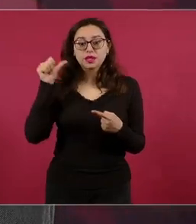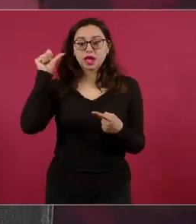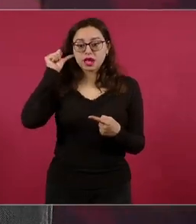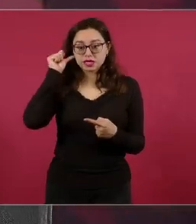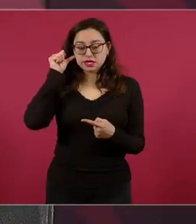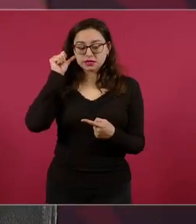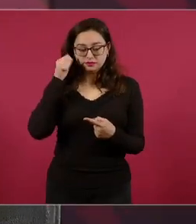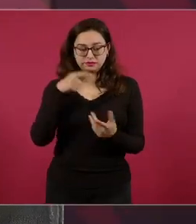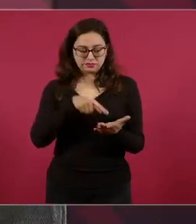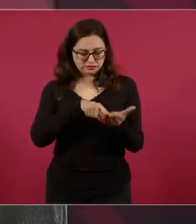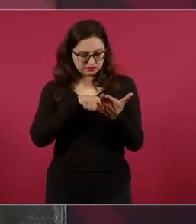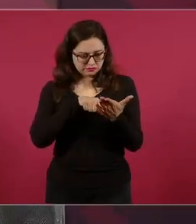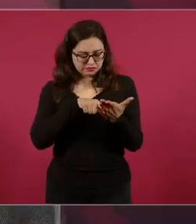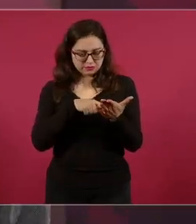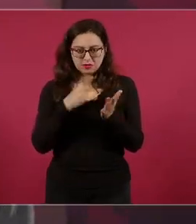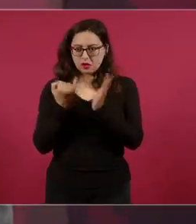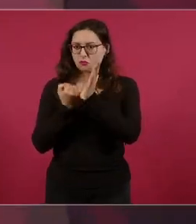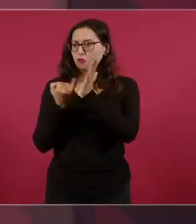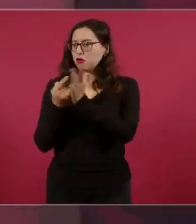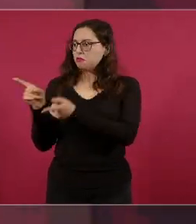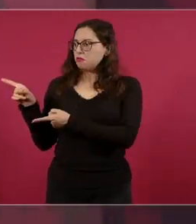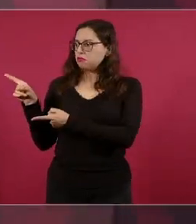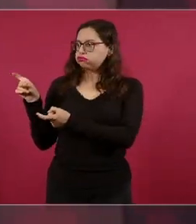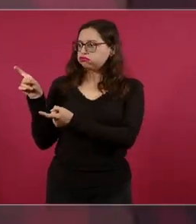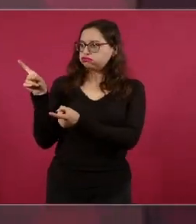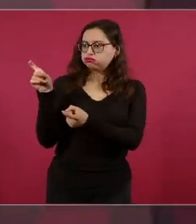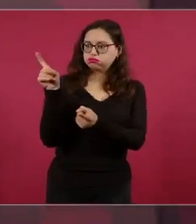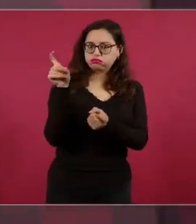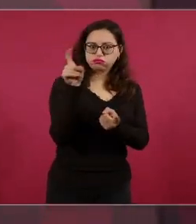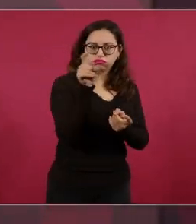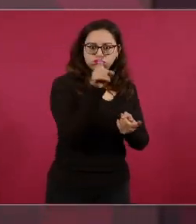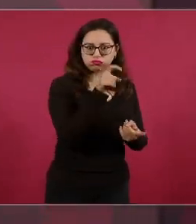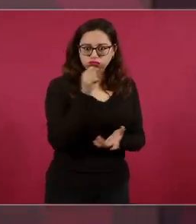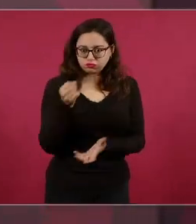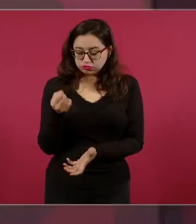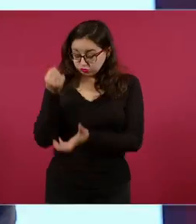recaudación de ayer.